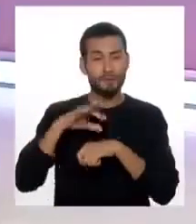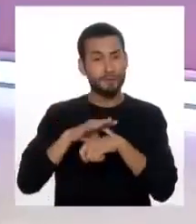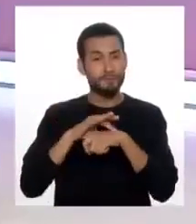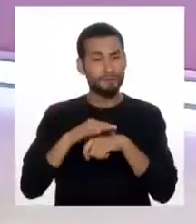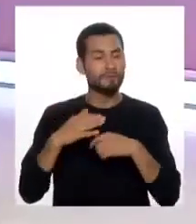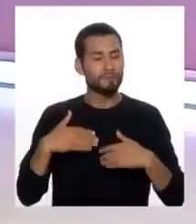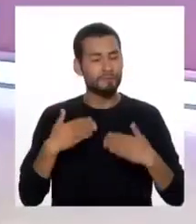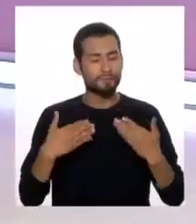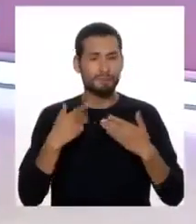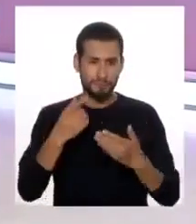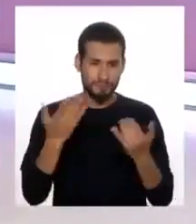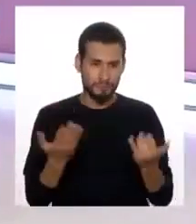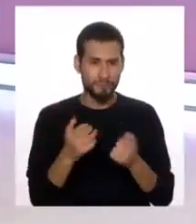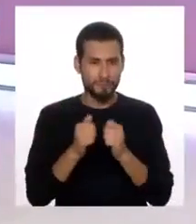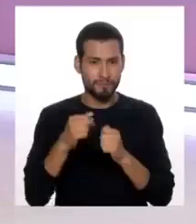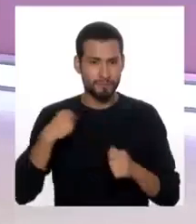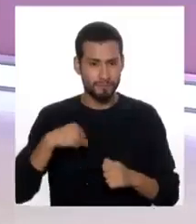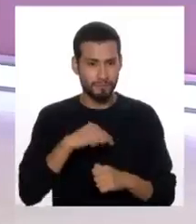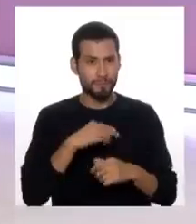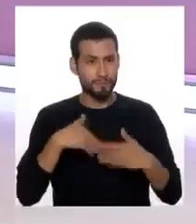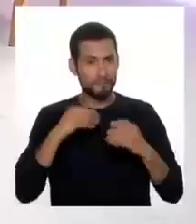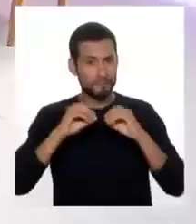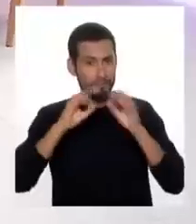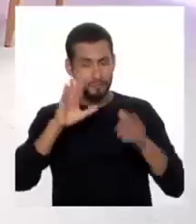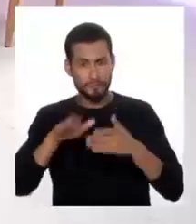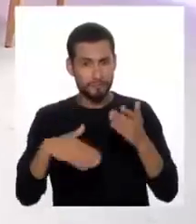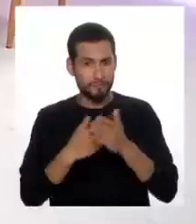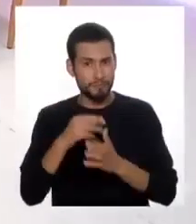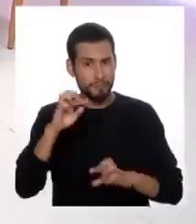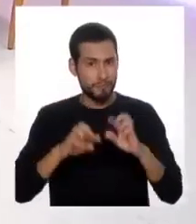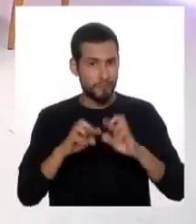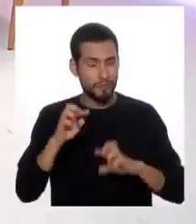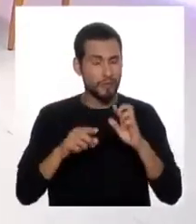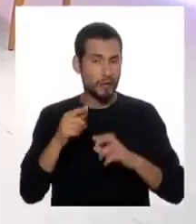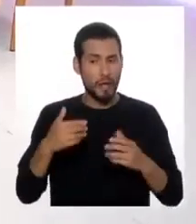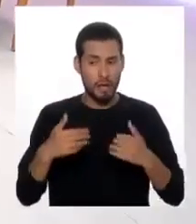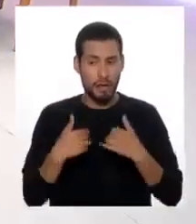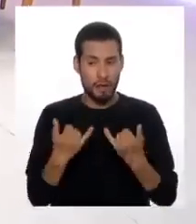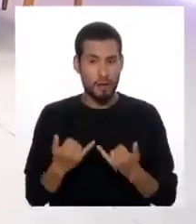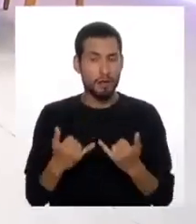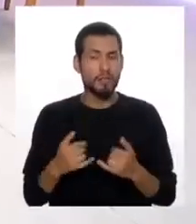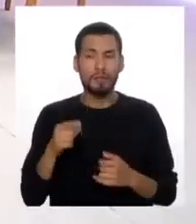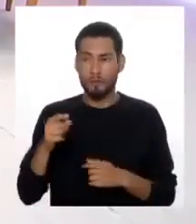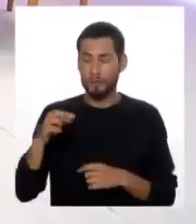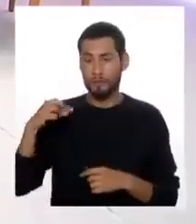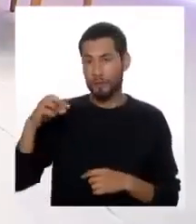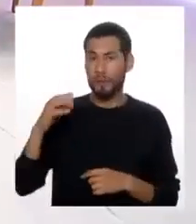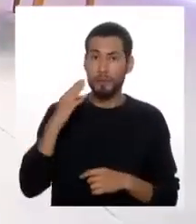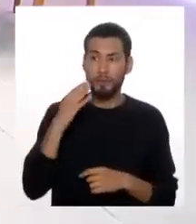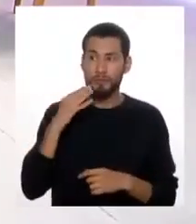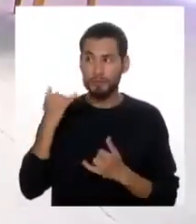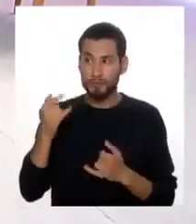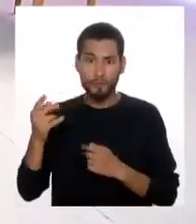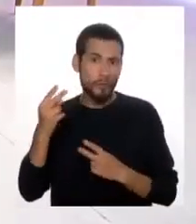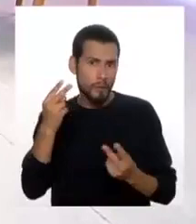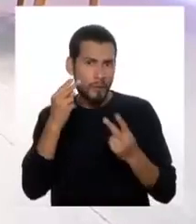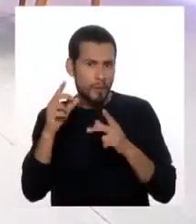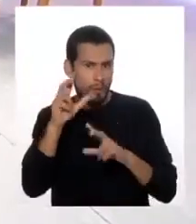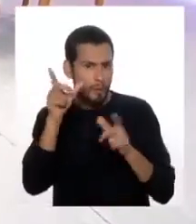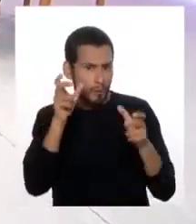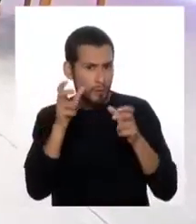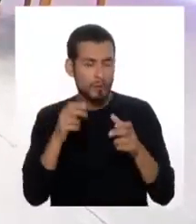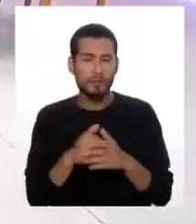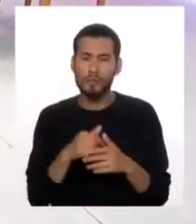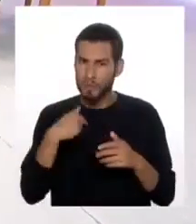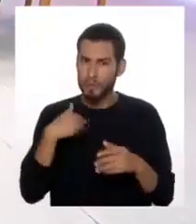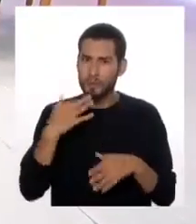un placer tenerlo con nosotros y poder aclarar todas las dudas que vamos a tener justo con los papás que de repente nos están escuchando. Vamos a dar